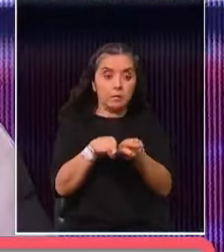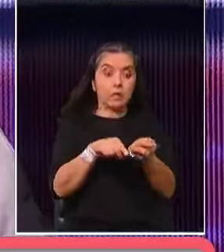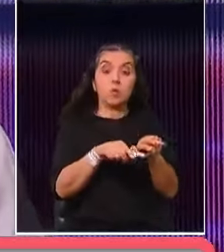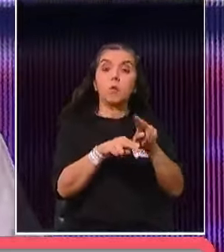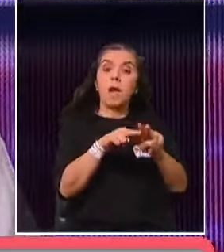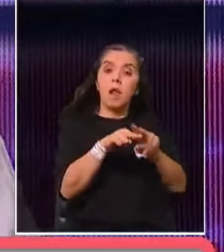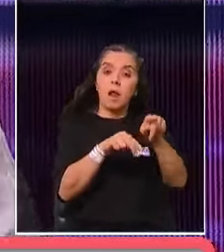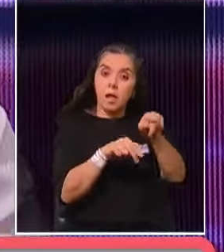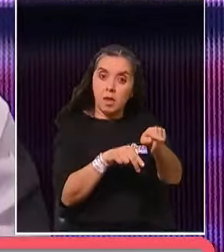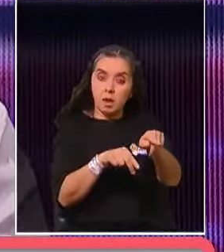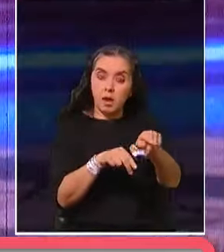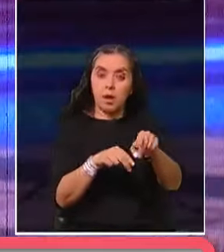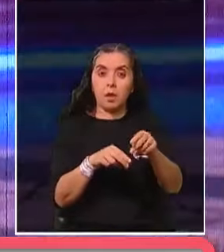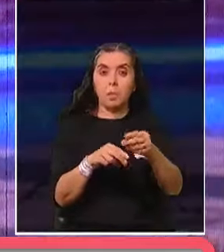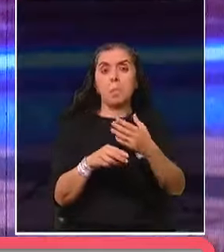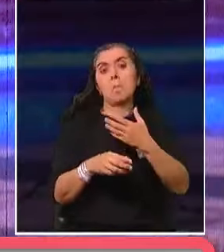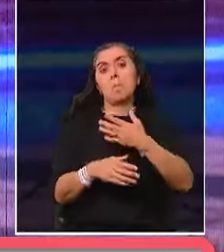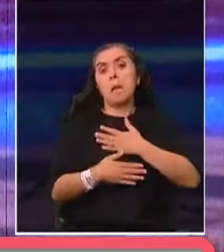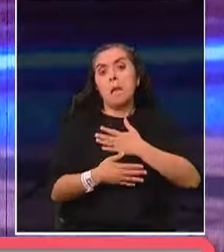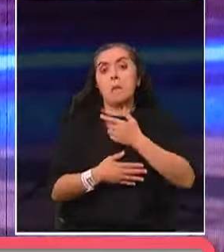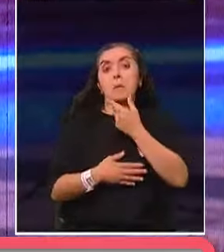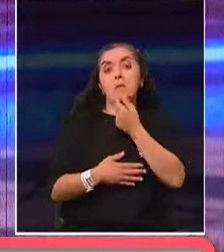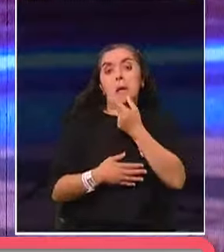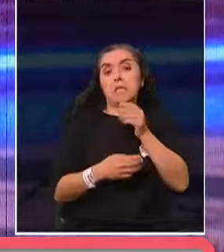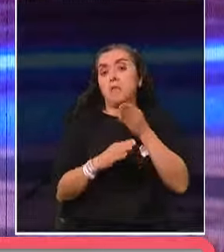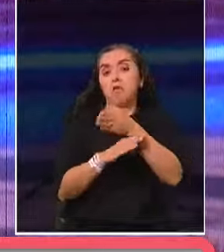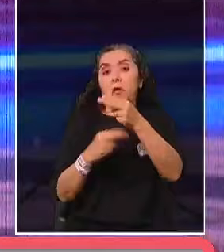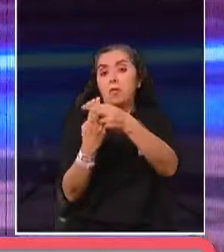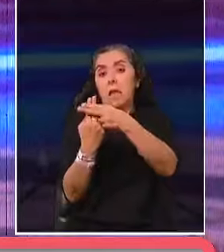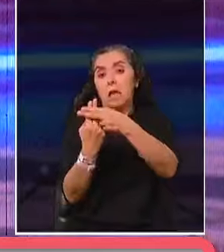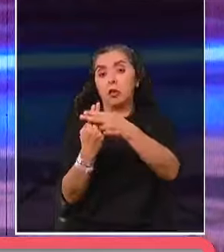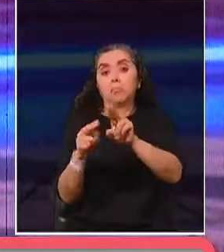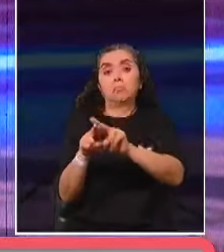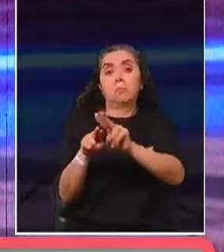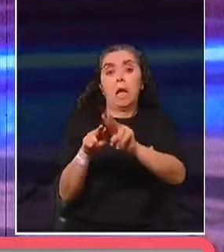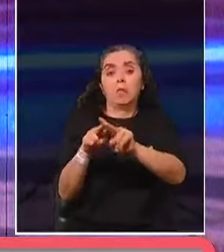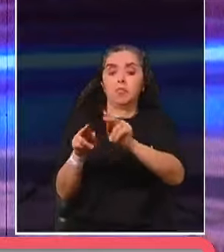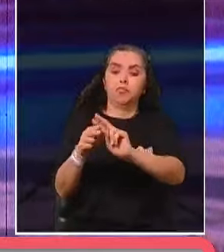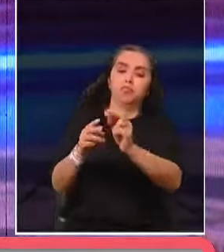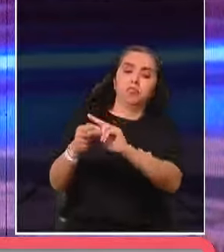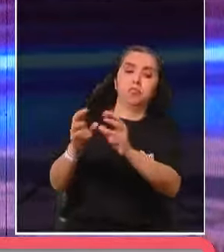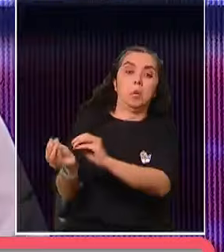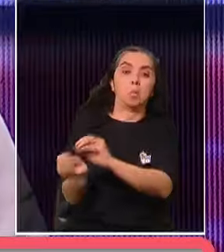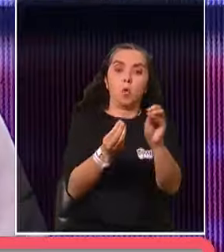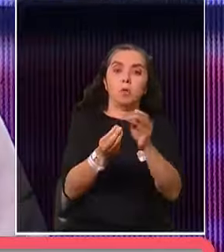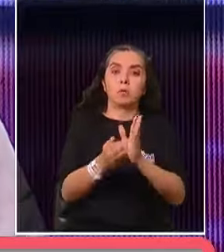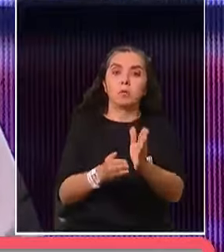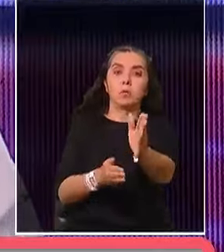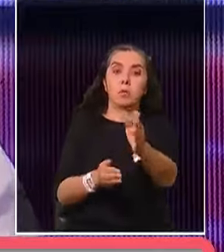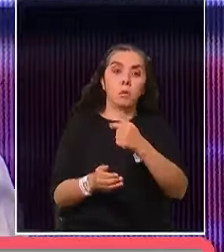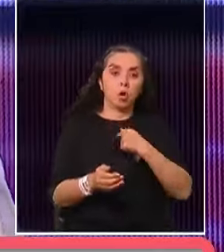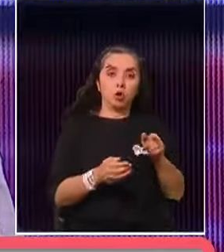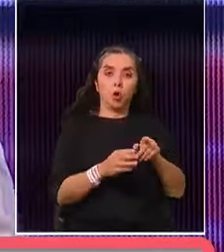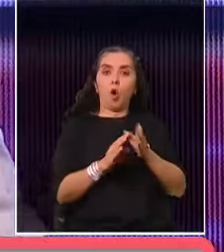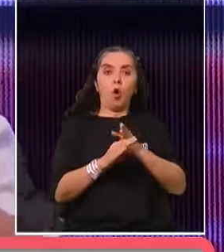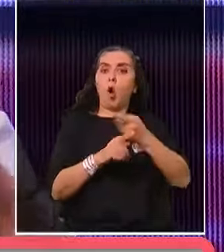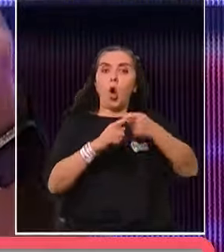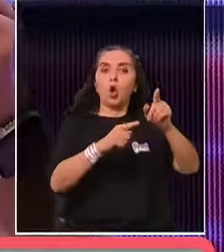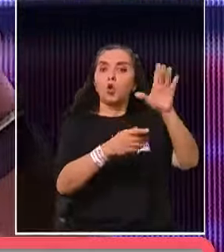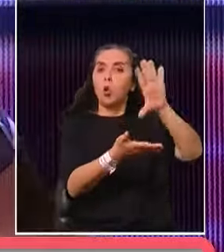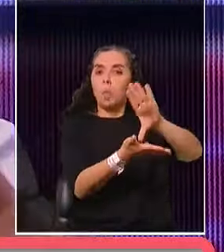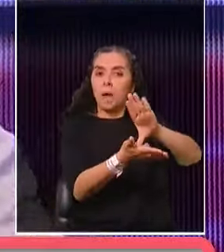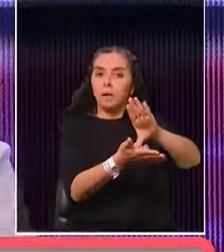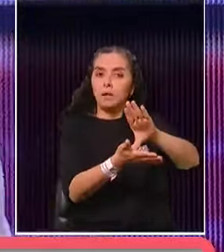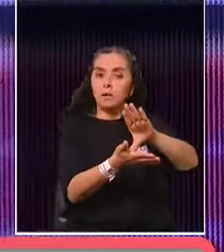Entonces, claro, para mí era como súper simple, voy a la Teletón, me la reparan, y al otro día yo sigo. Pero me la rompí fuera de Chile, visité seis,